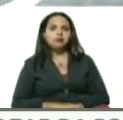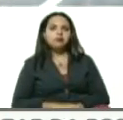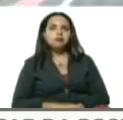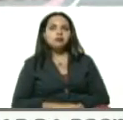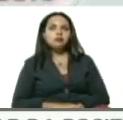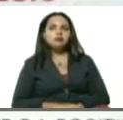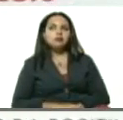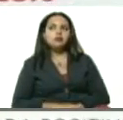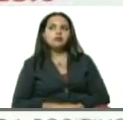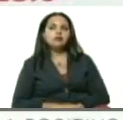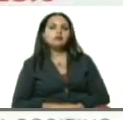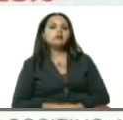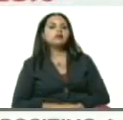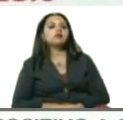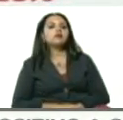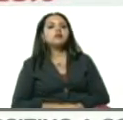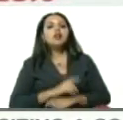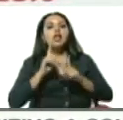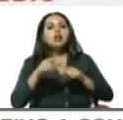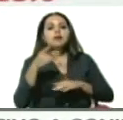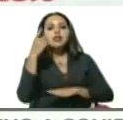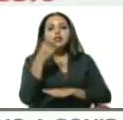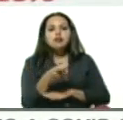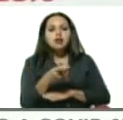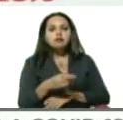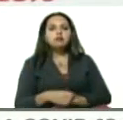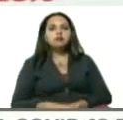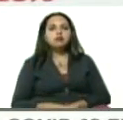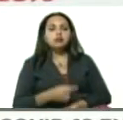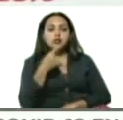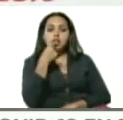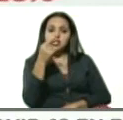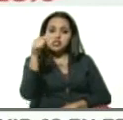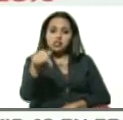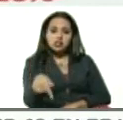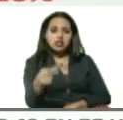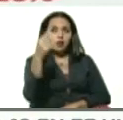También debemos reportar al día de hoy,